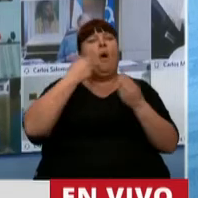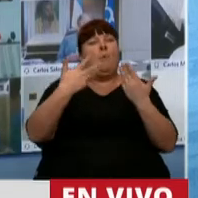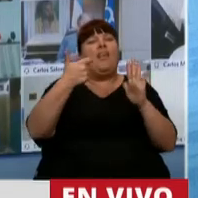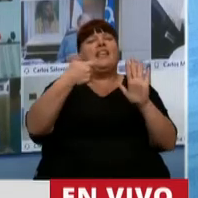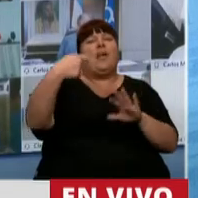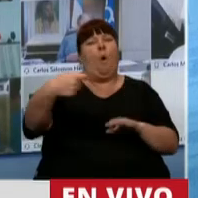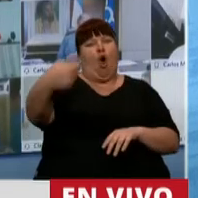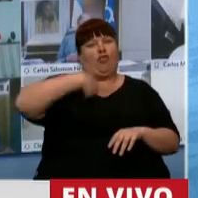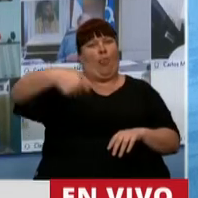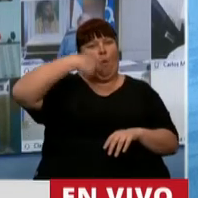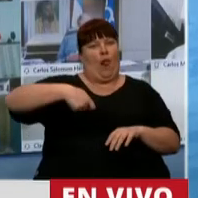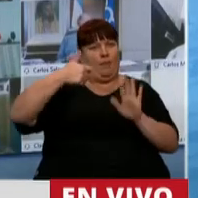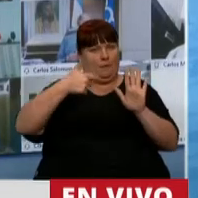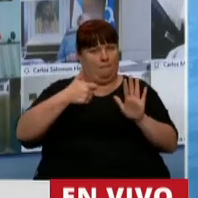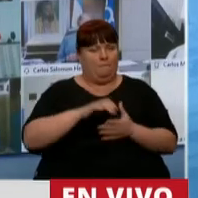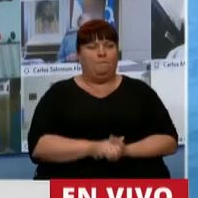cuotas al usuario.